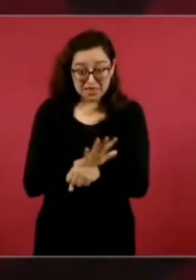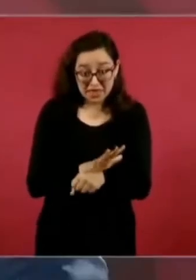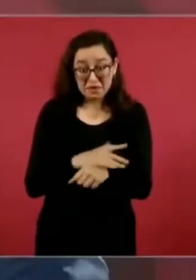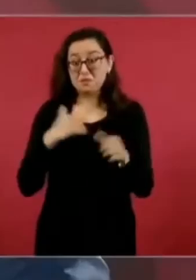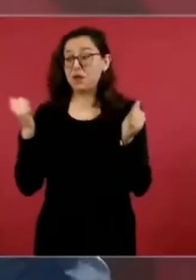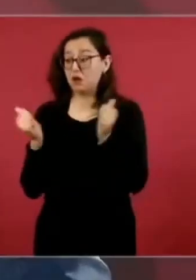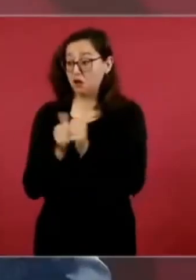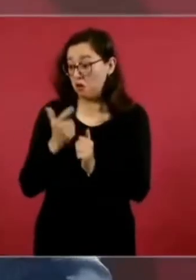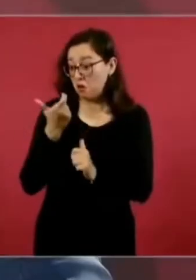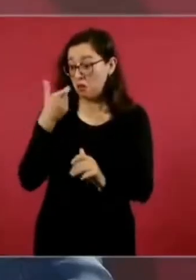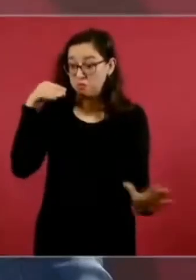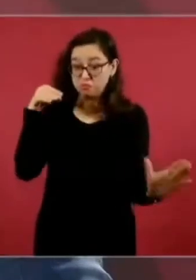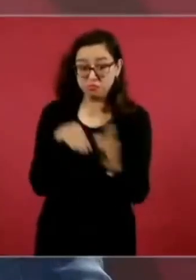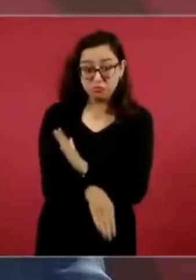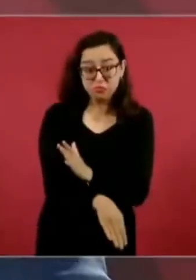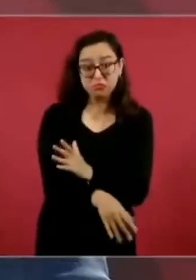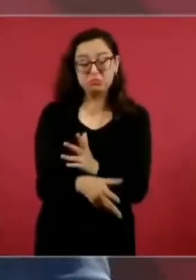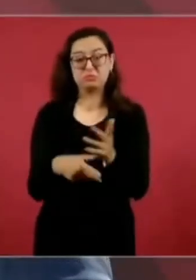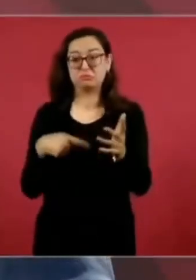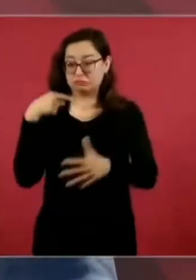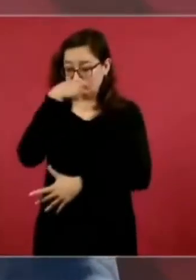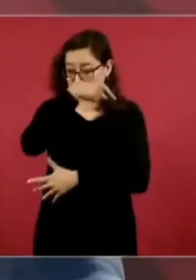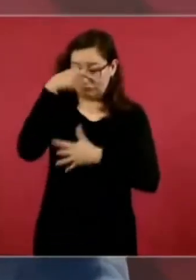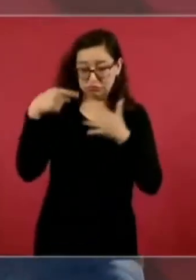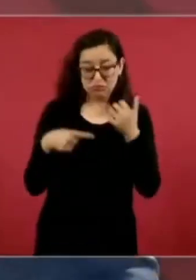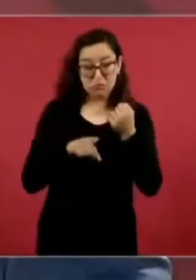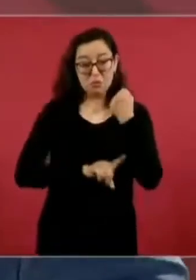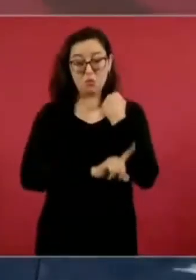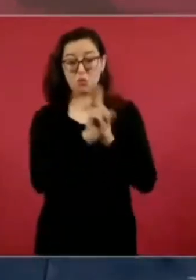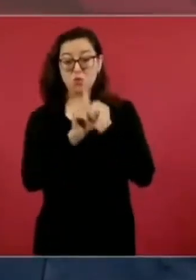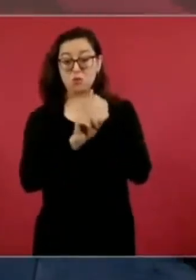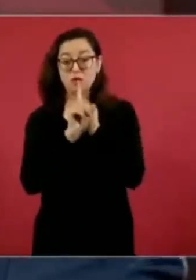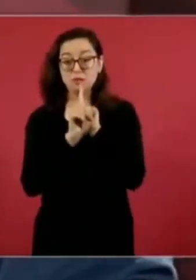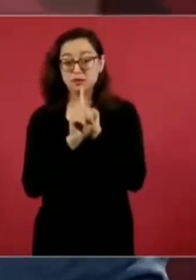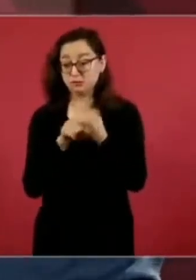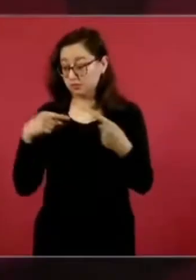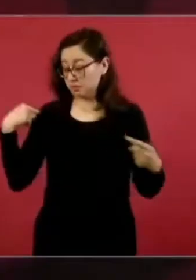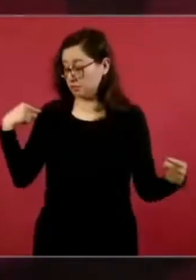millones de mexicanos, pero van a ser más.